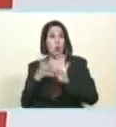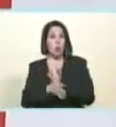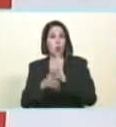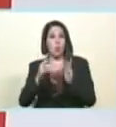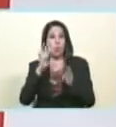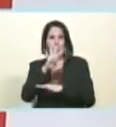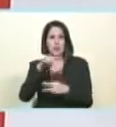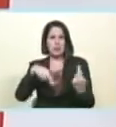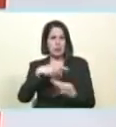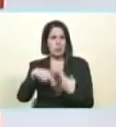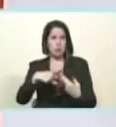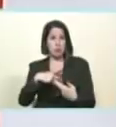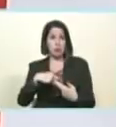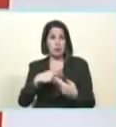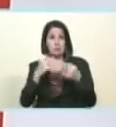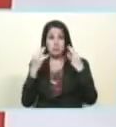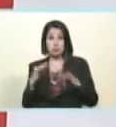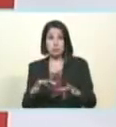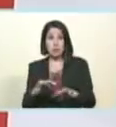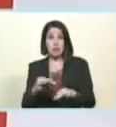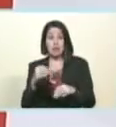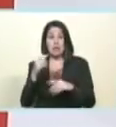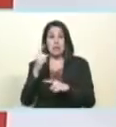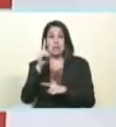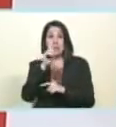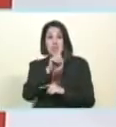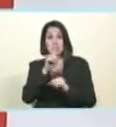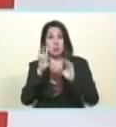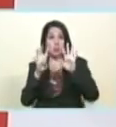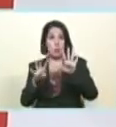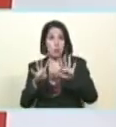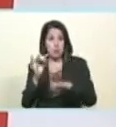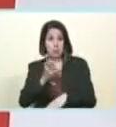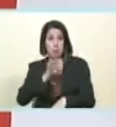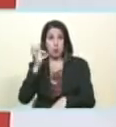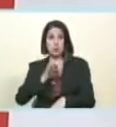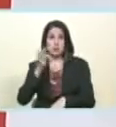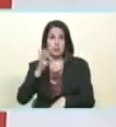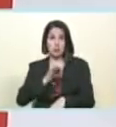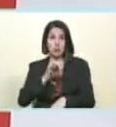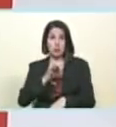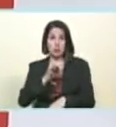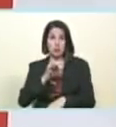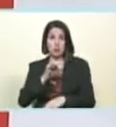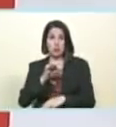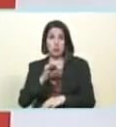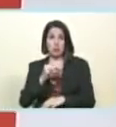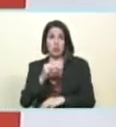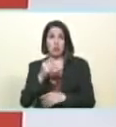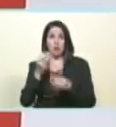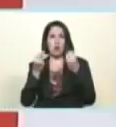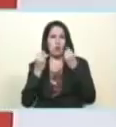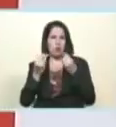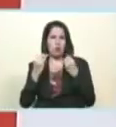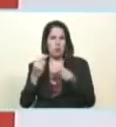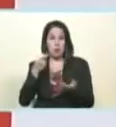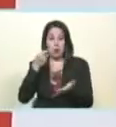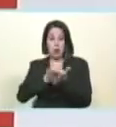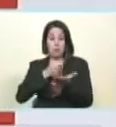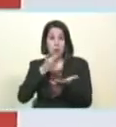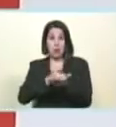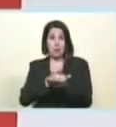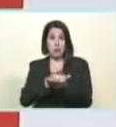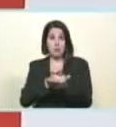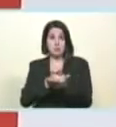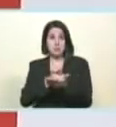punto de llegar la revolución estaba pensionado el 19% con pensiones de hambre que las pagaban